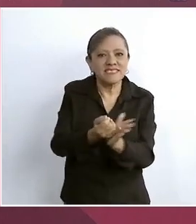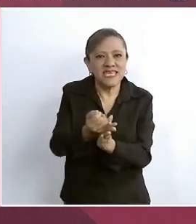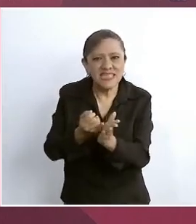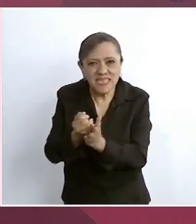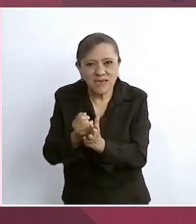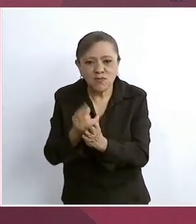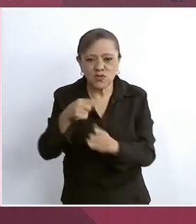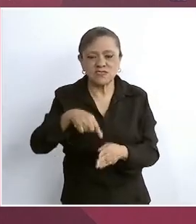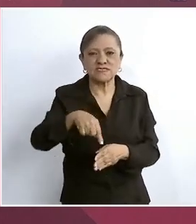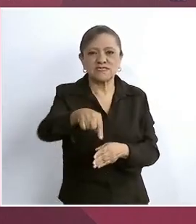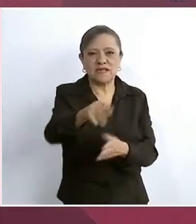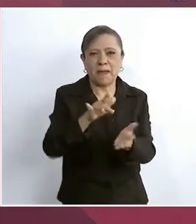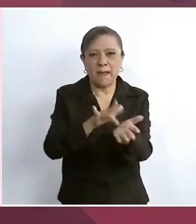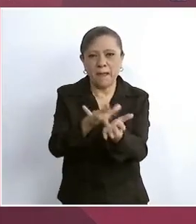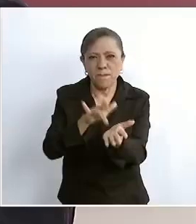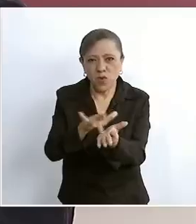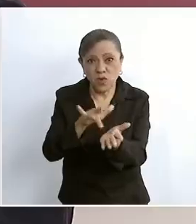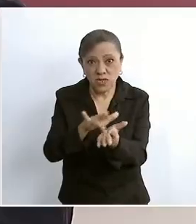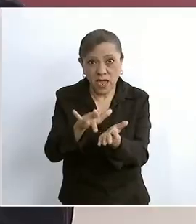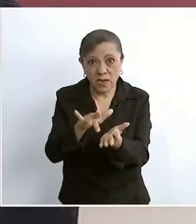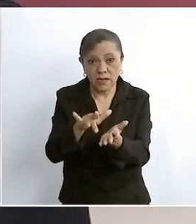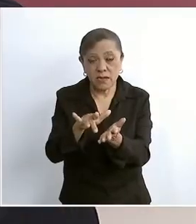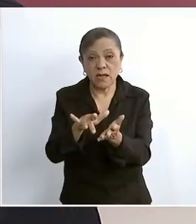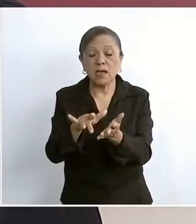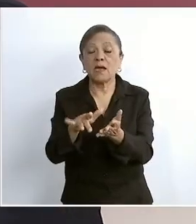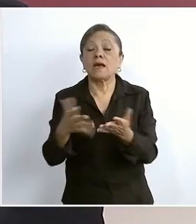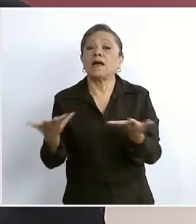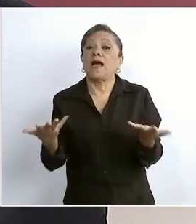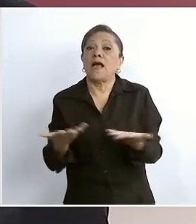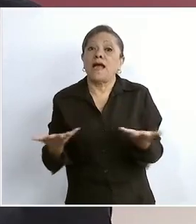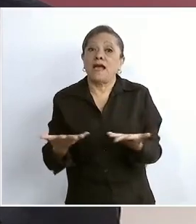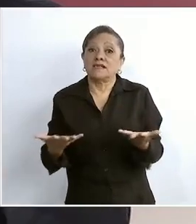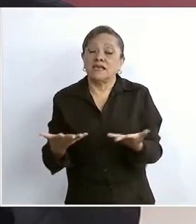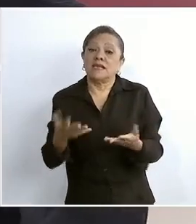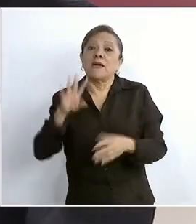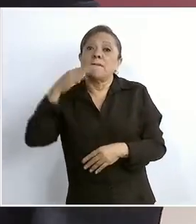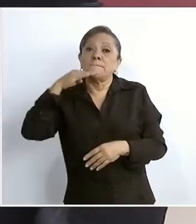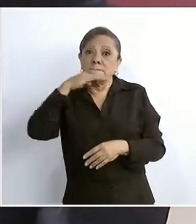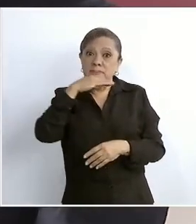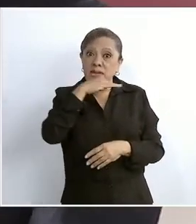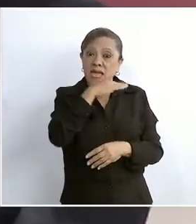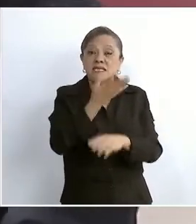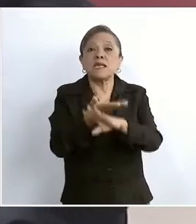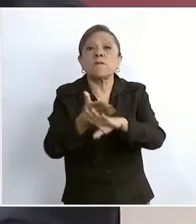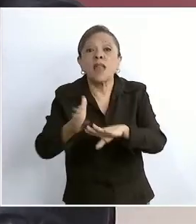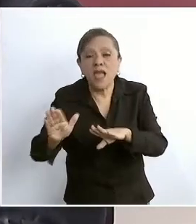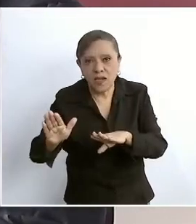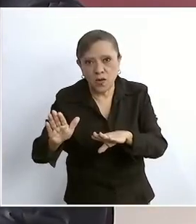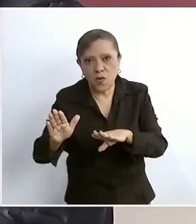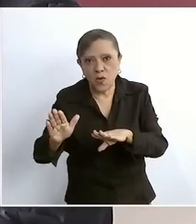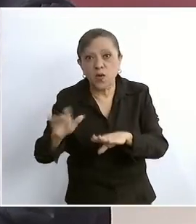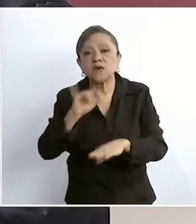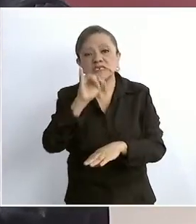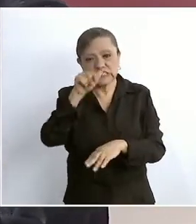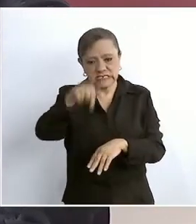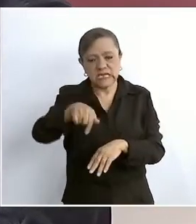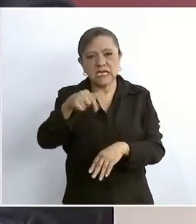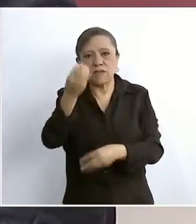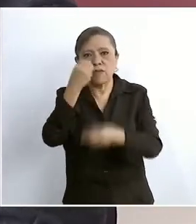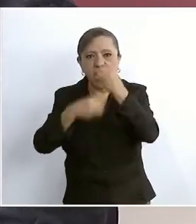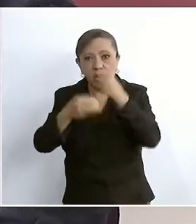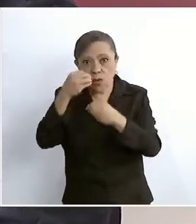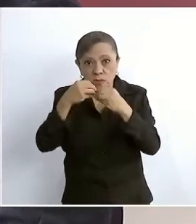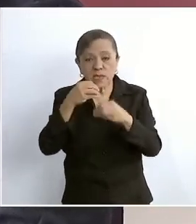la producción de maíz blanco, porque el maíz amarillo no puede usarse para